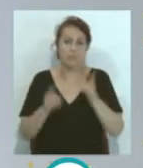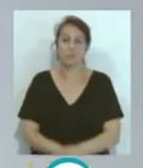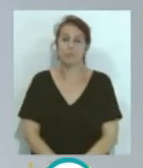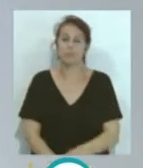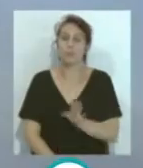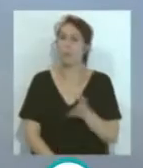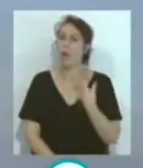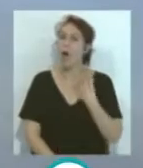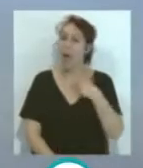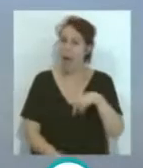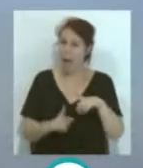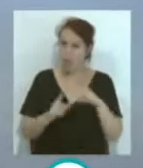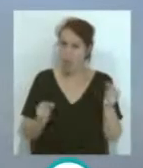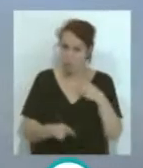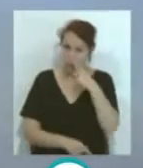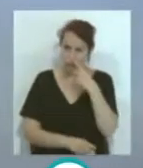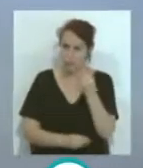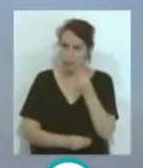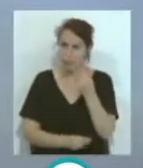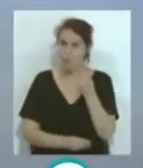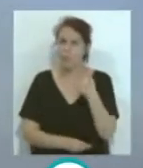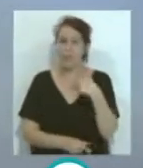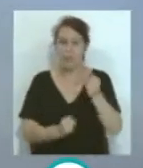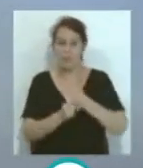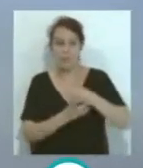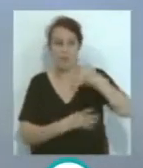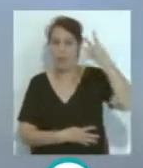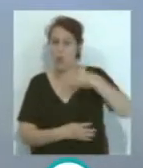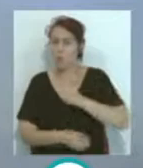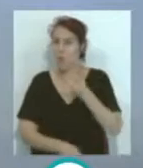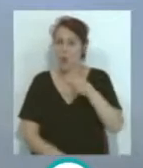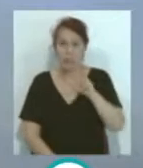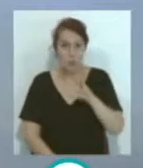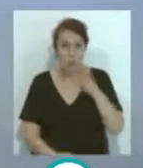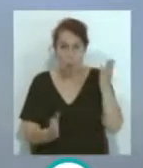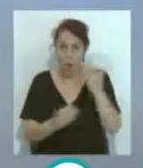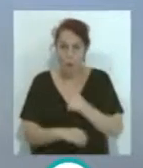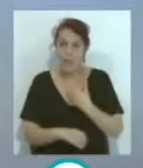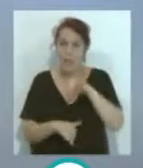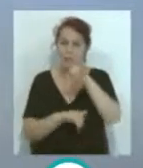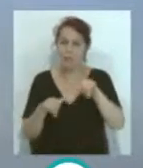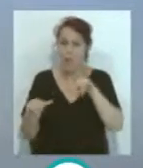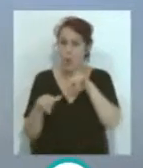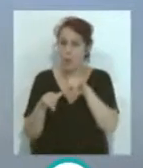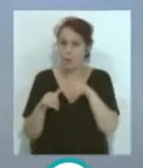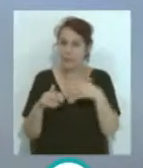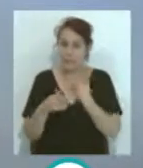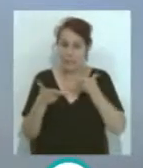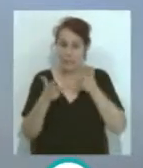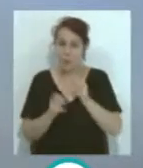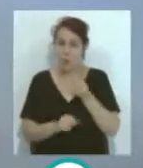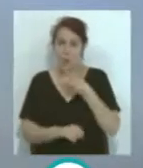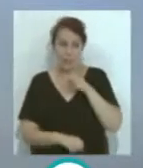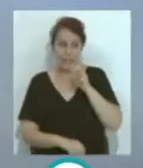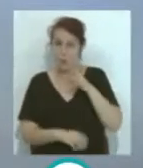hay incluso en Japón, creo que los edificios no tienen el número 13... ...los aviones no tienen el asiento número